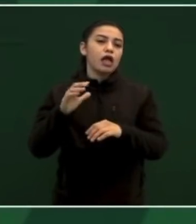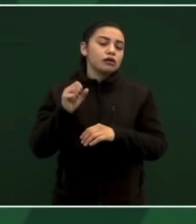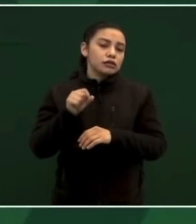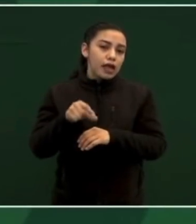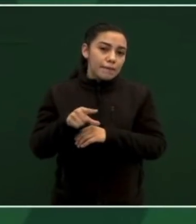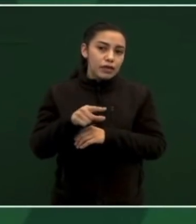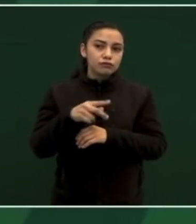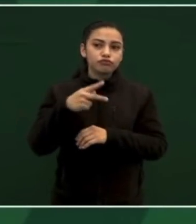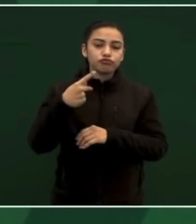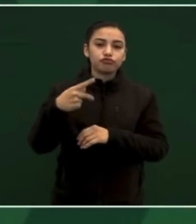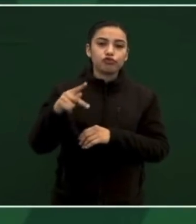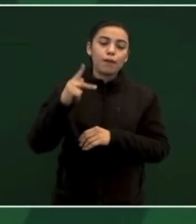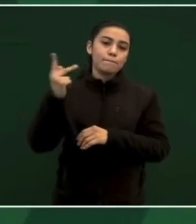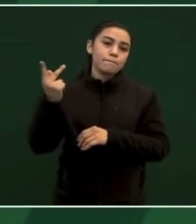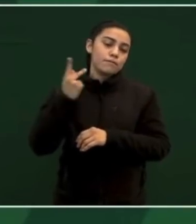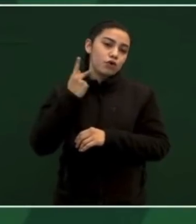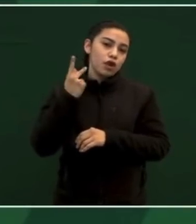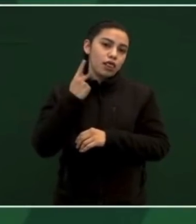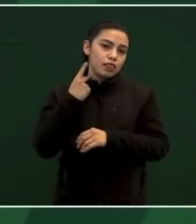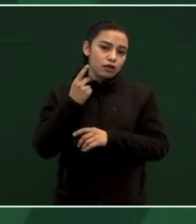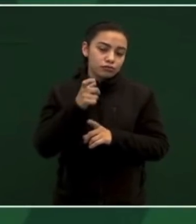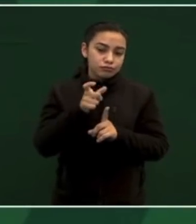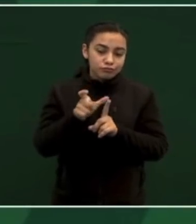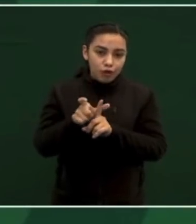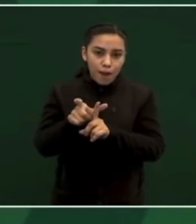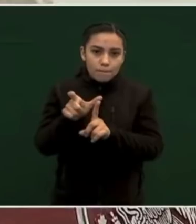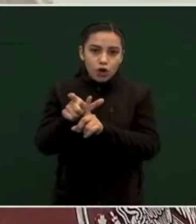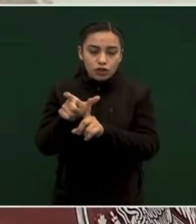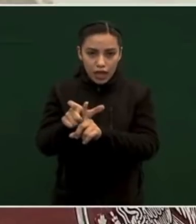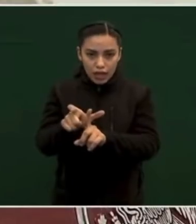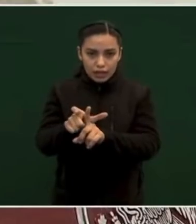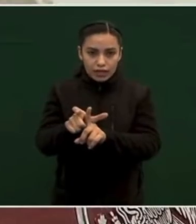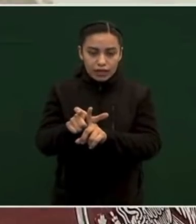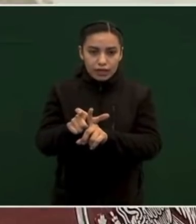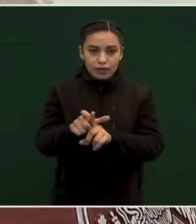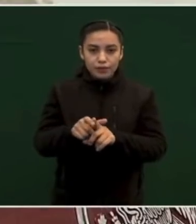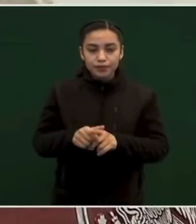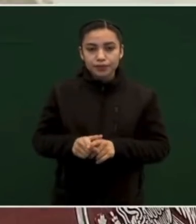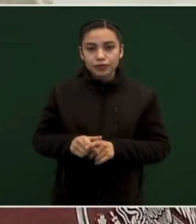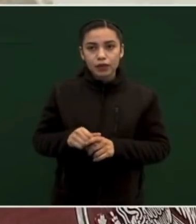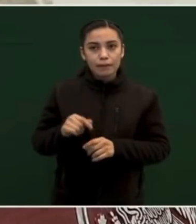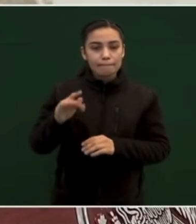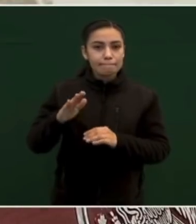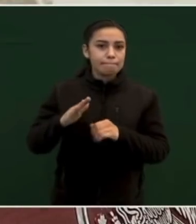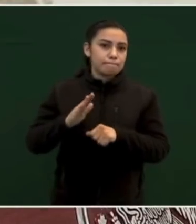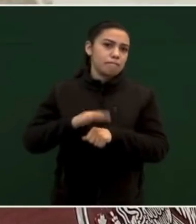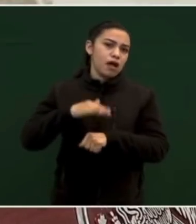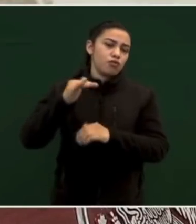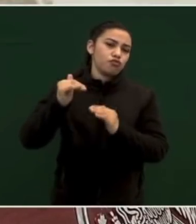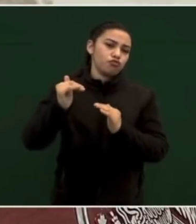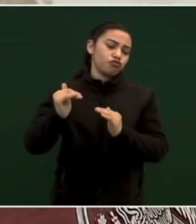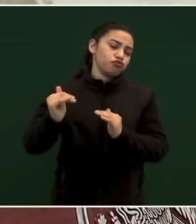protectores del más alto nivel.